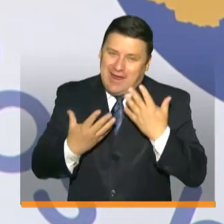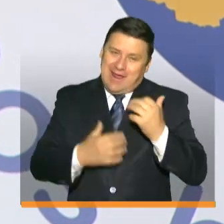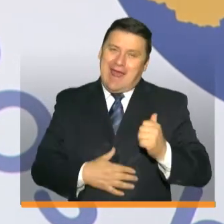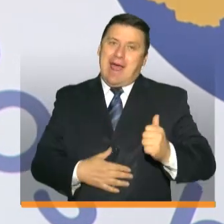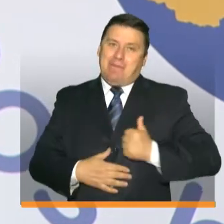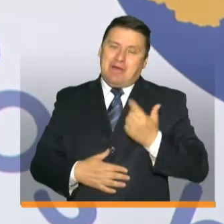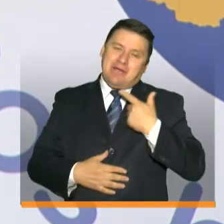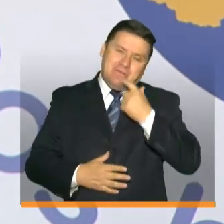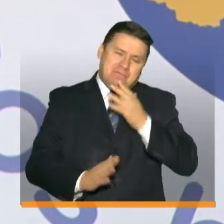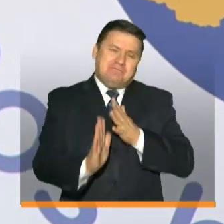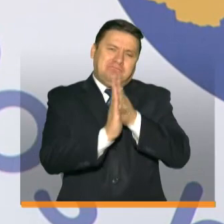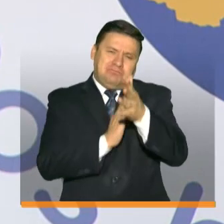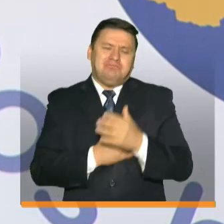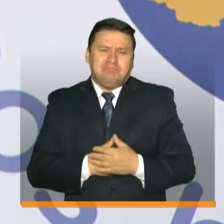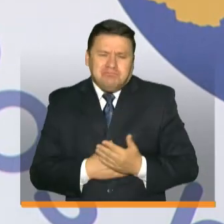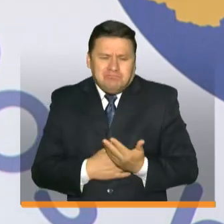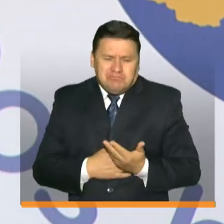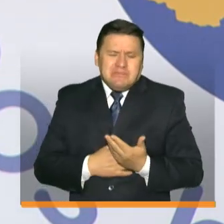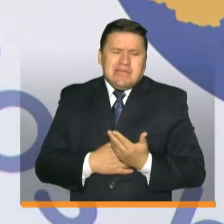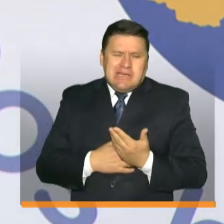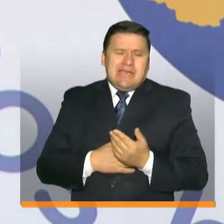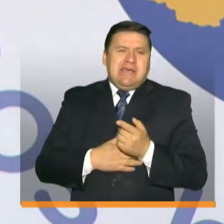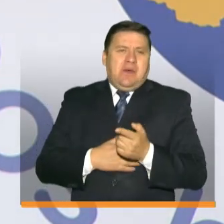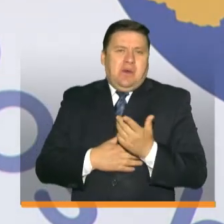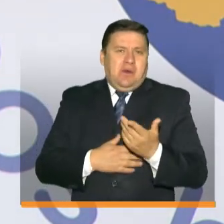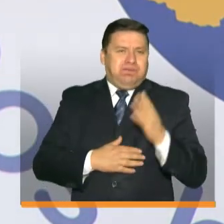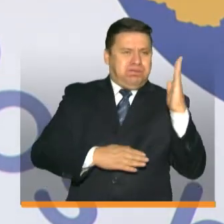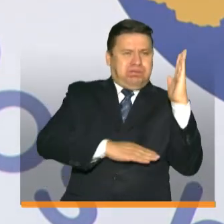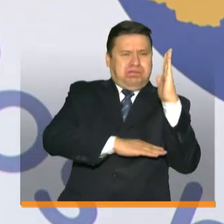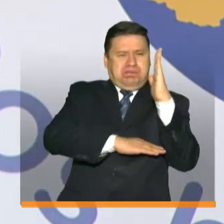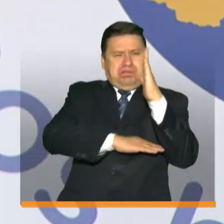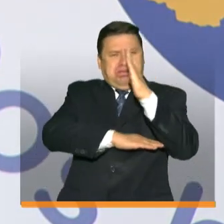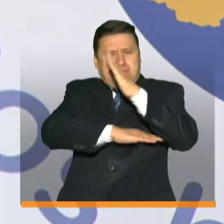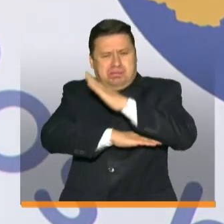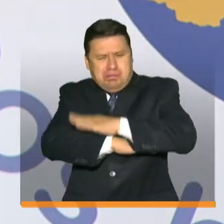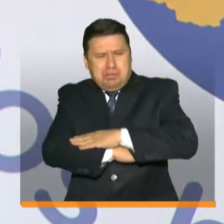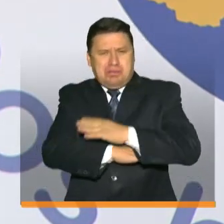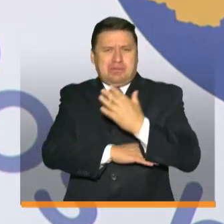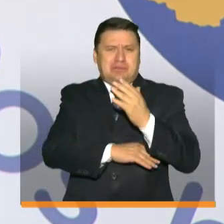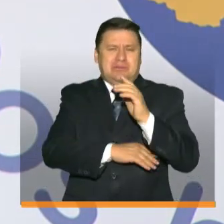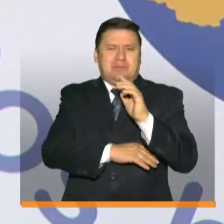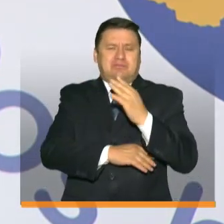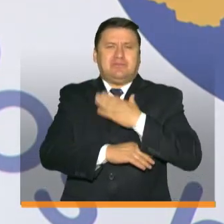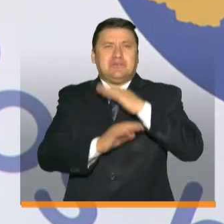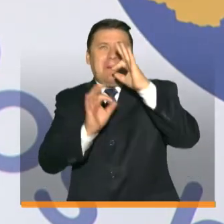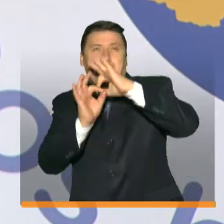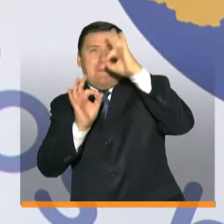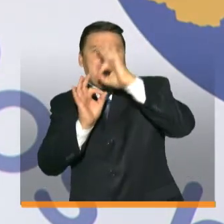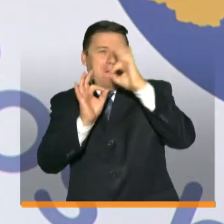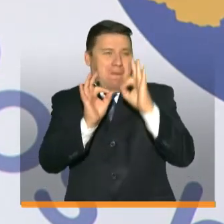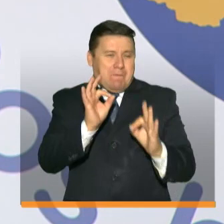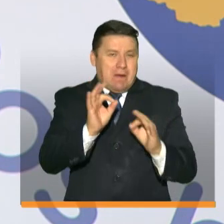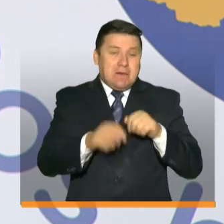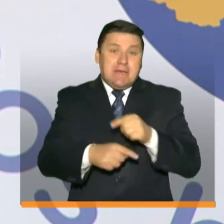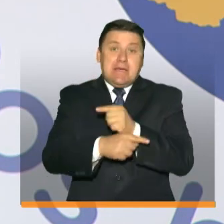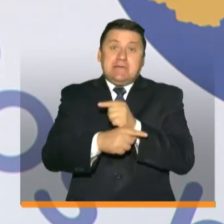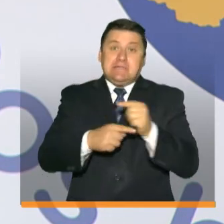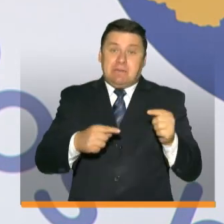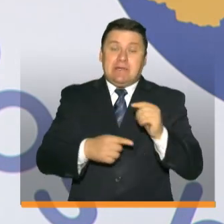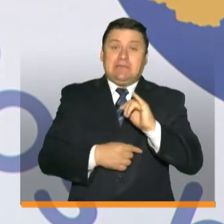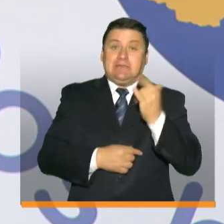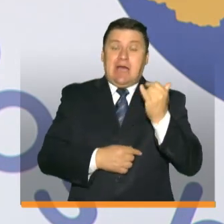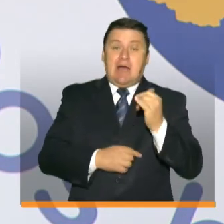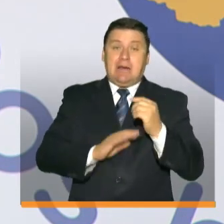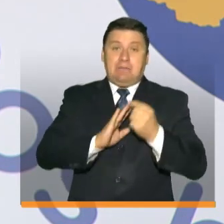aprovechar y contarles sobre esa jornada en territorio, en nuestras regiones. Y esta semana estuvimos